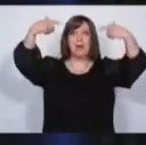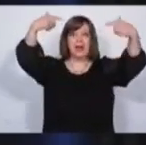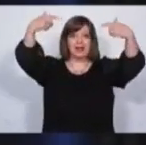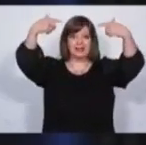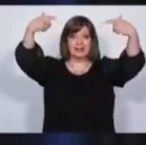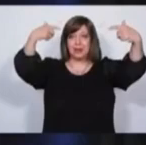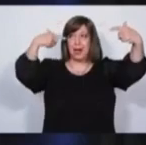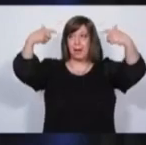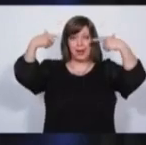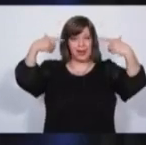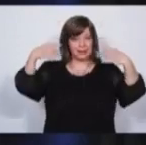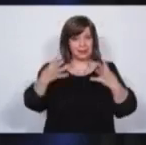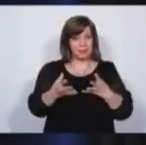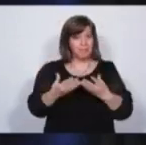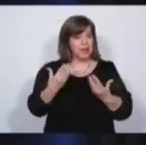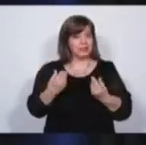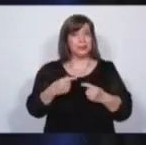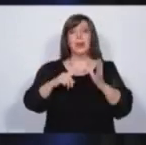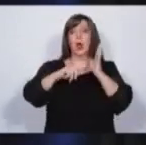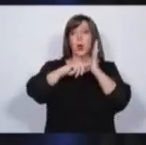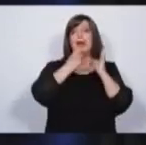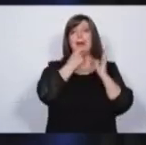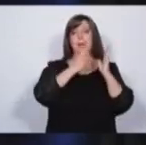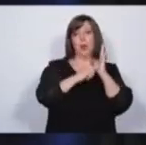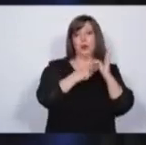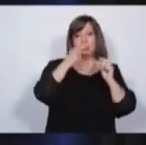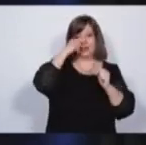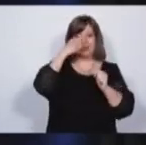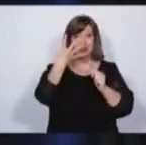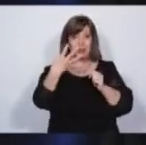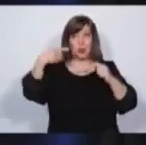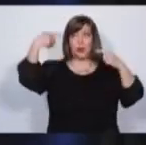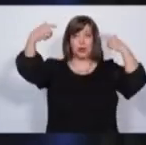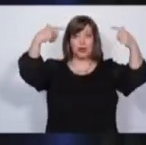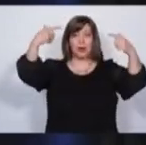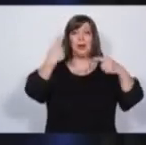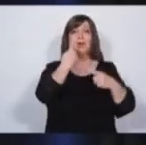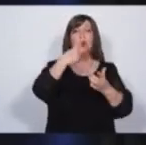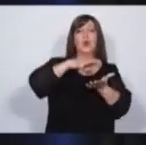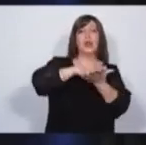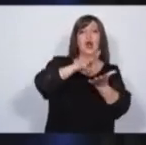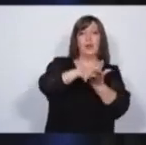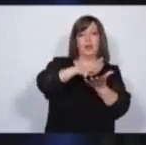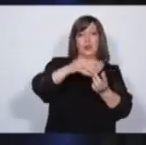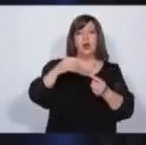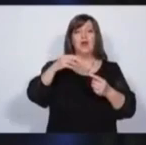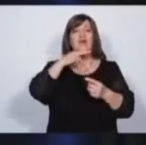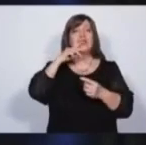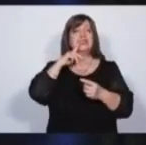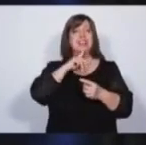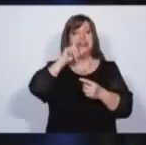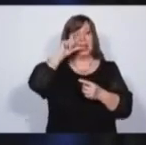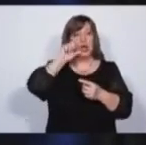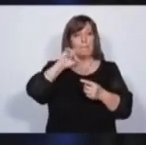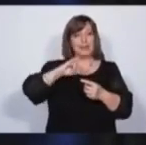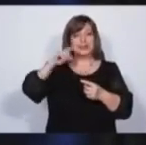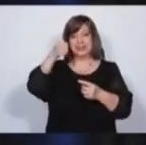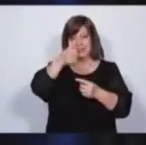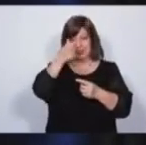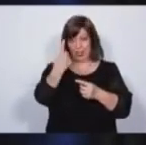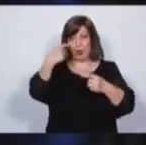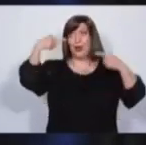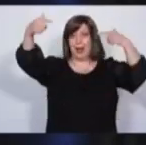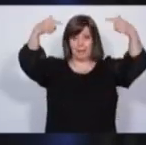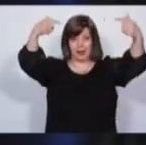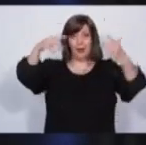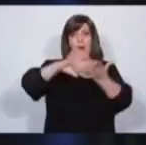Mendoza. Un dato rápido. Ciudad de Buenos Aires, 74 cámaras por kilómetro cuadrado. Vicente López, 61 cámaras por